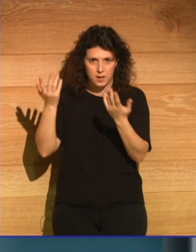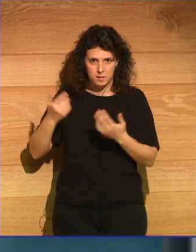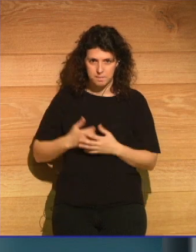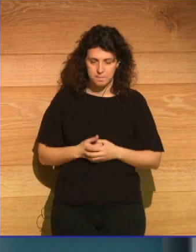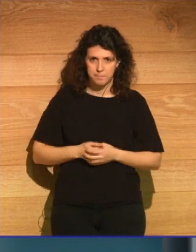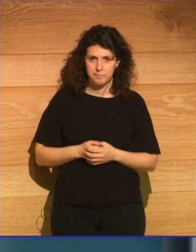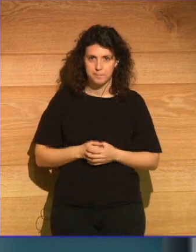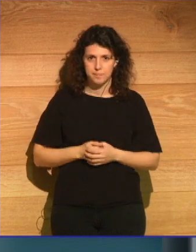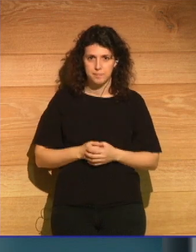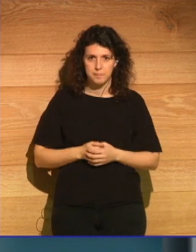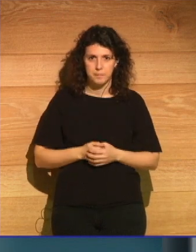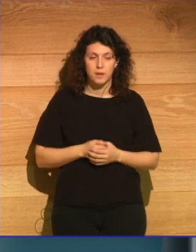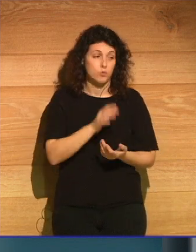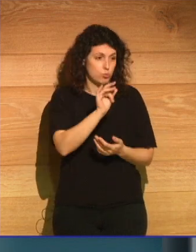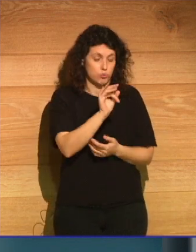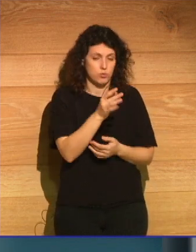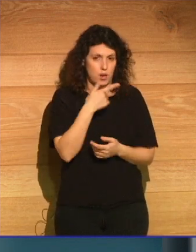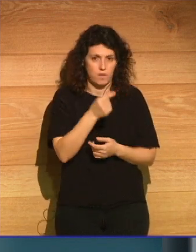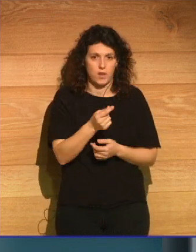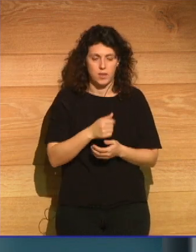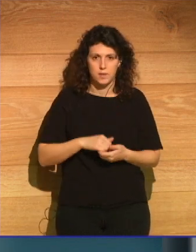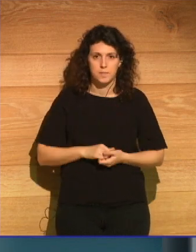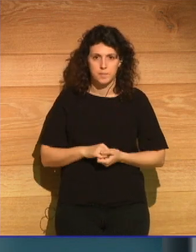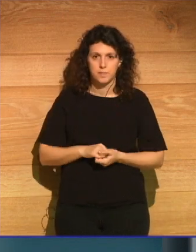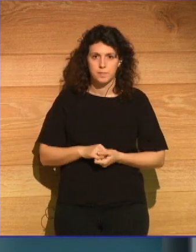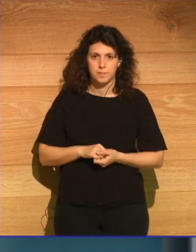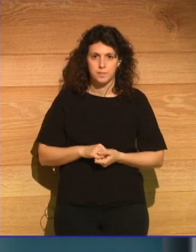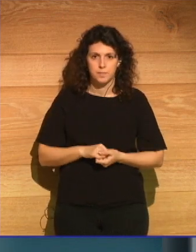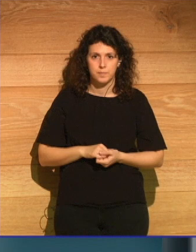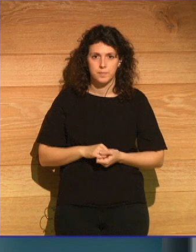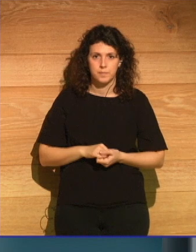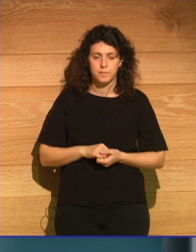sí fácilmente de plástico